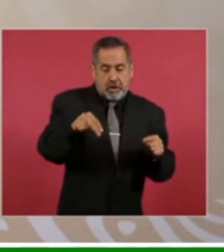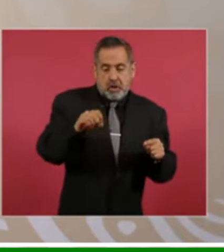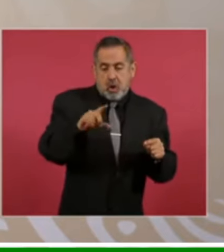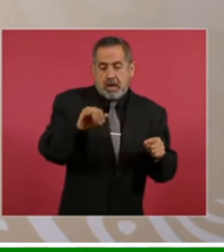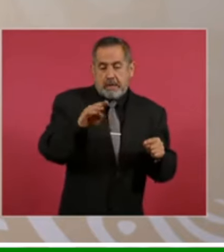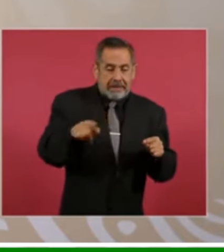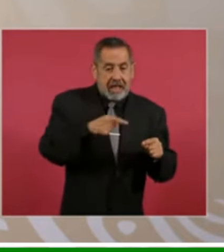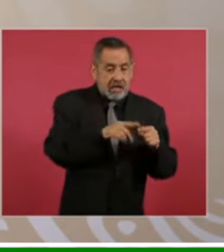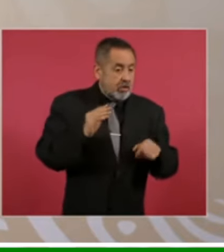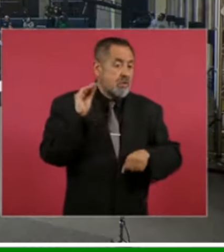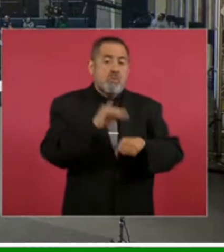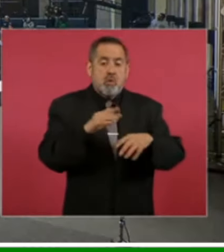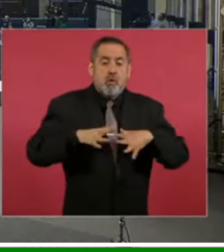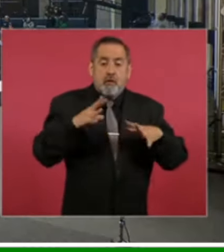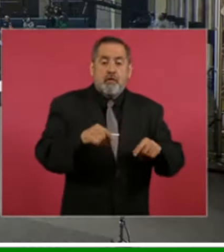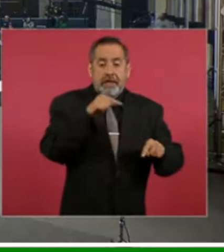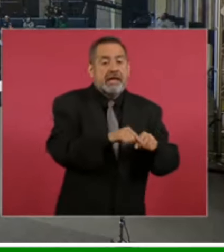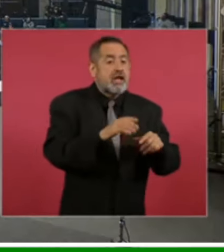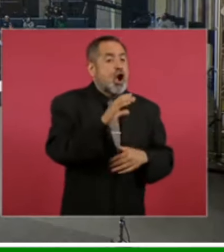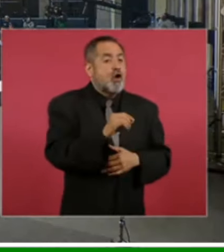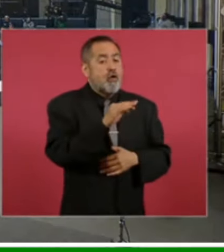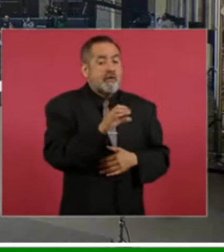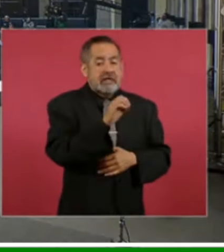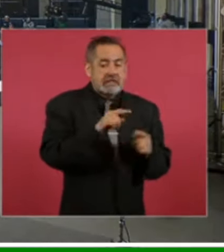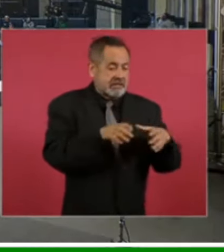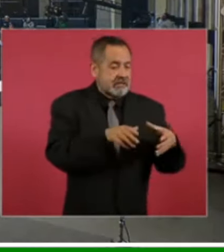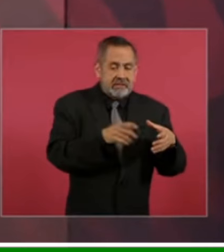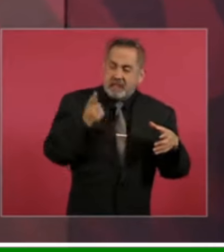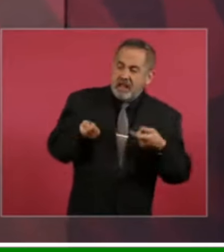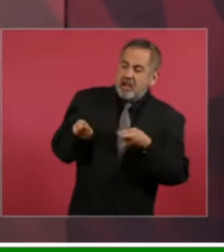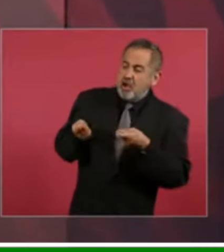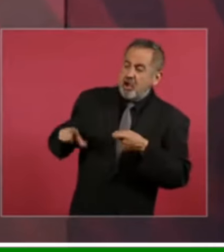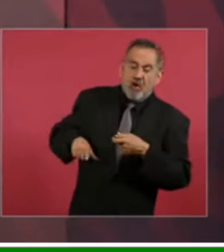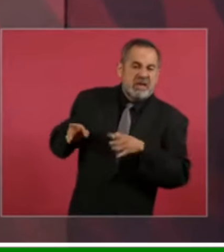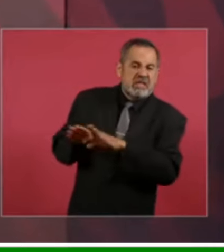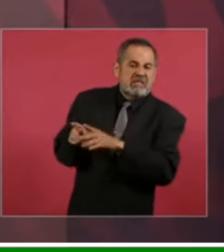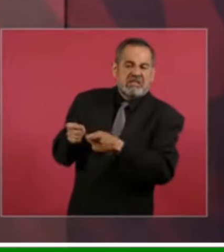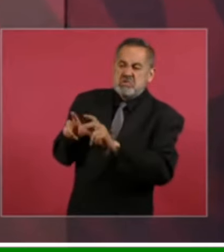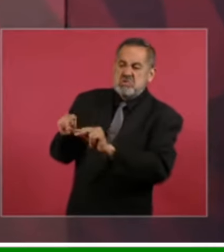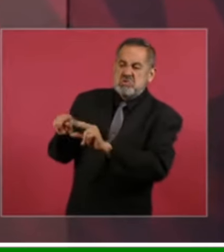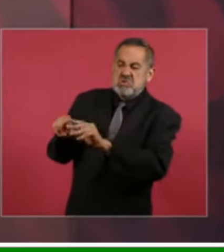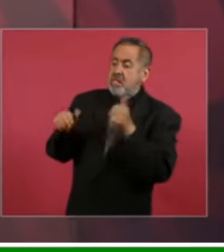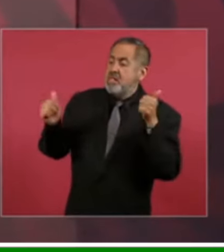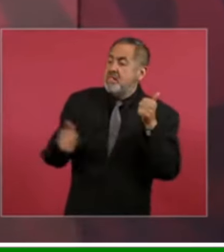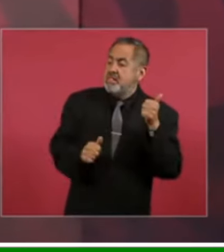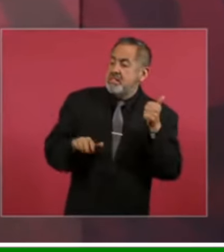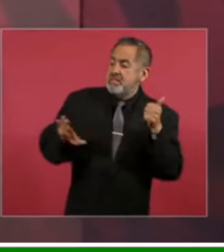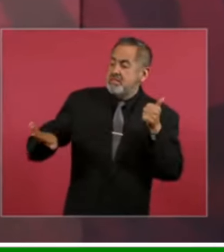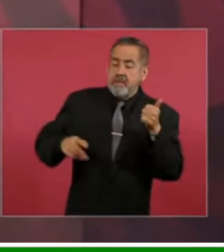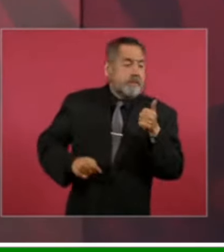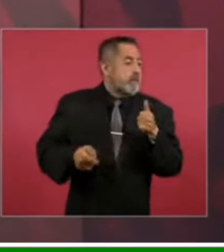para que el gobierno estuviese al servicio de las empresas particulares